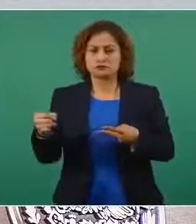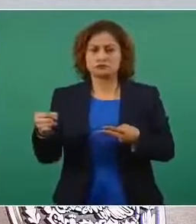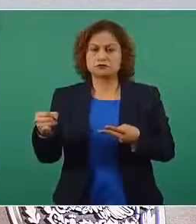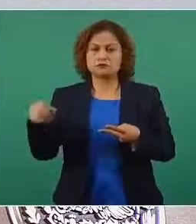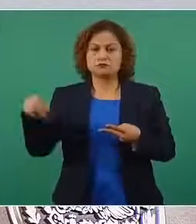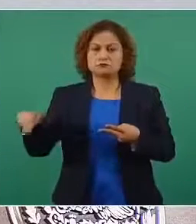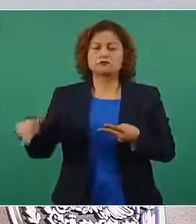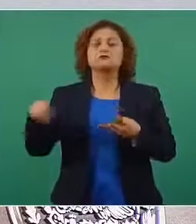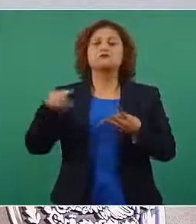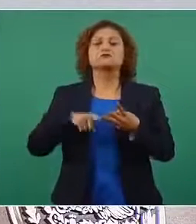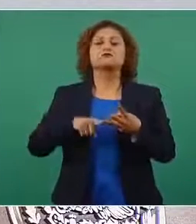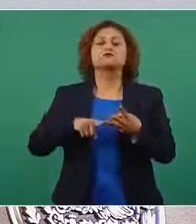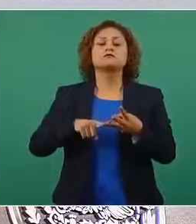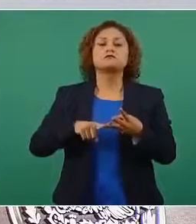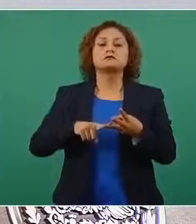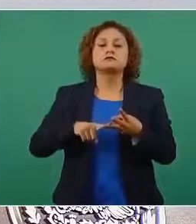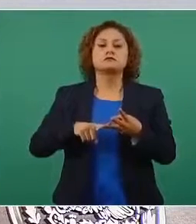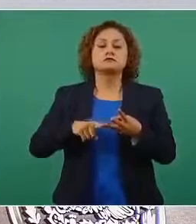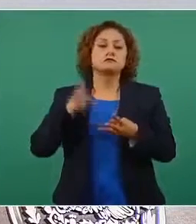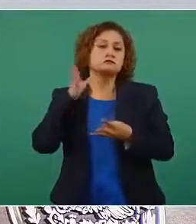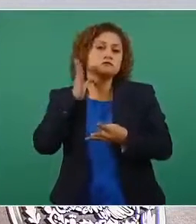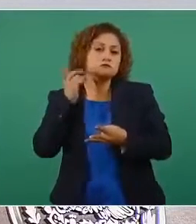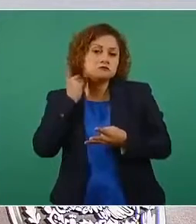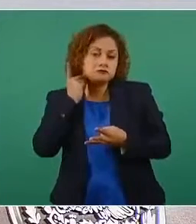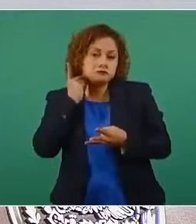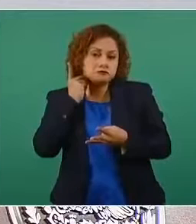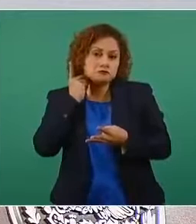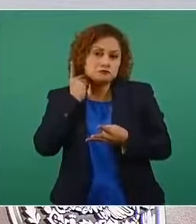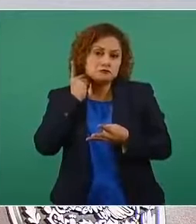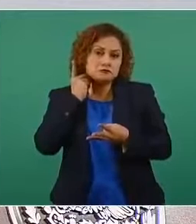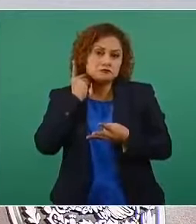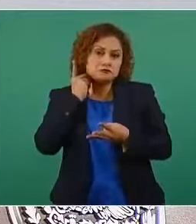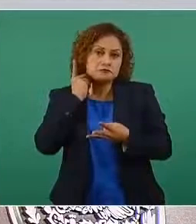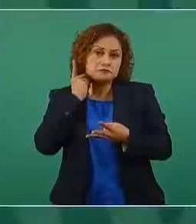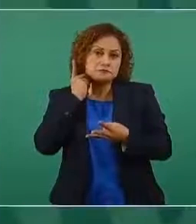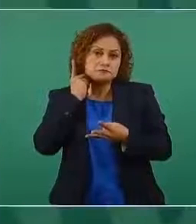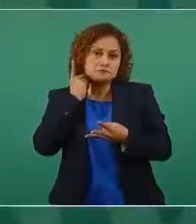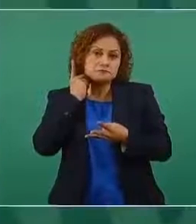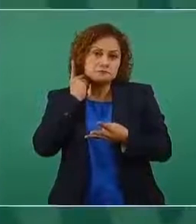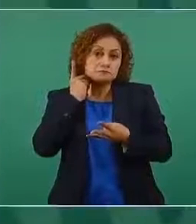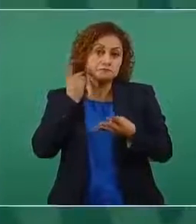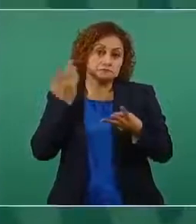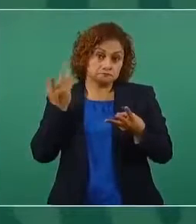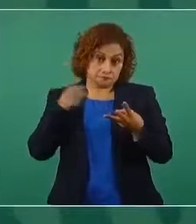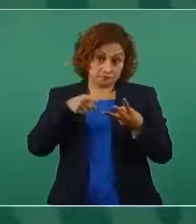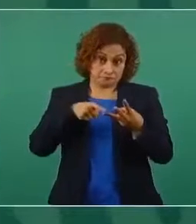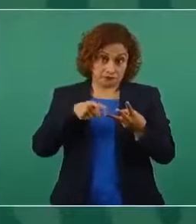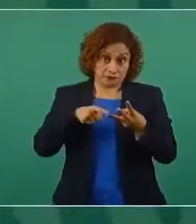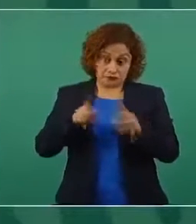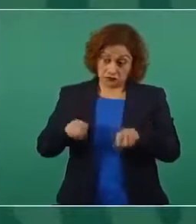la Cámara de Diputados, que es la que lleva a cabo el desafuero,